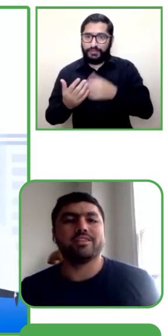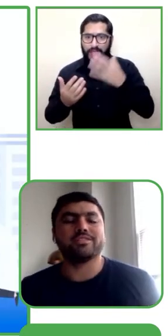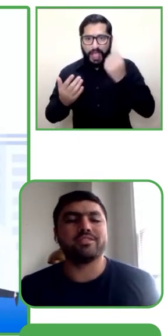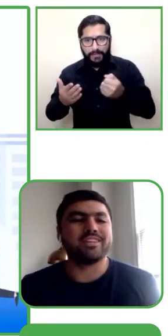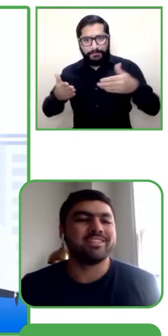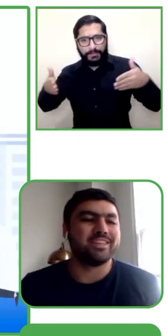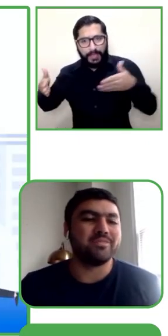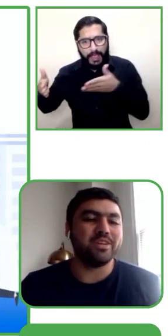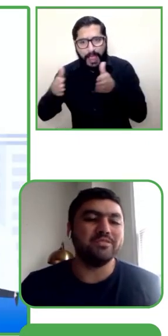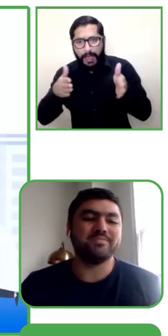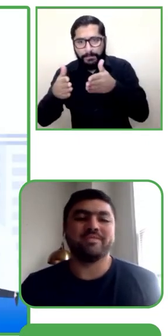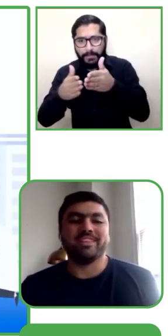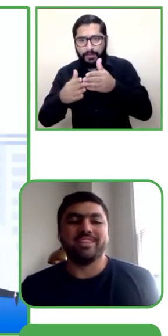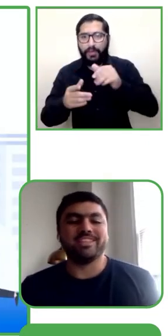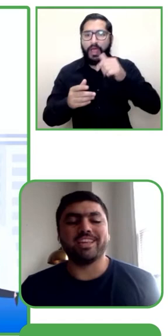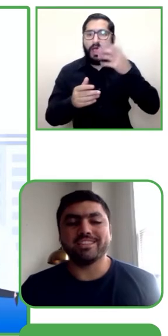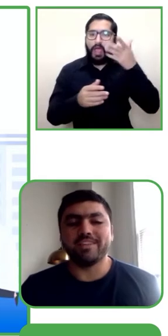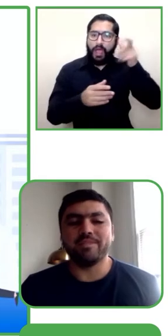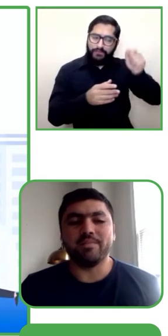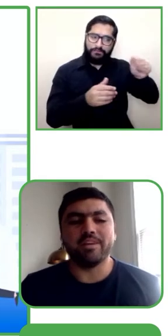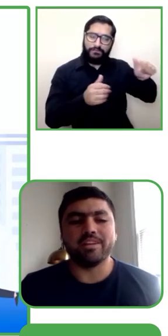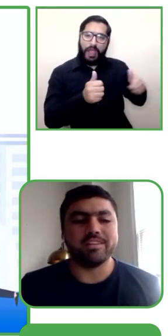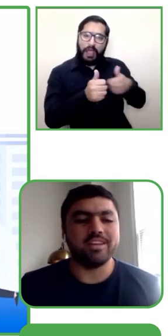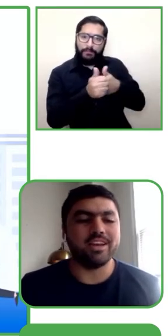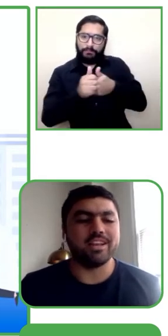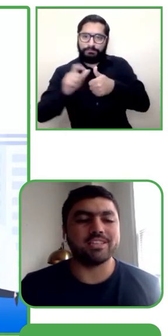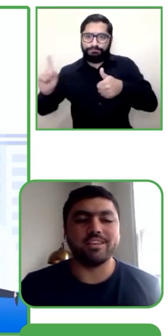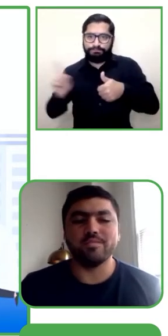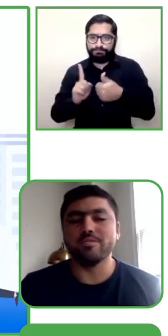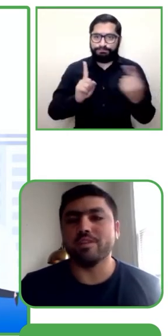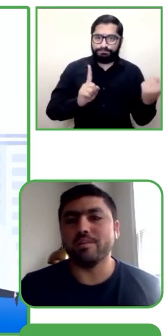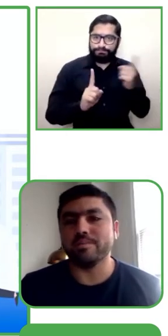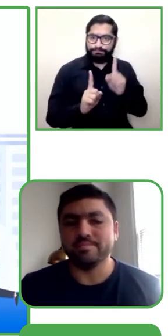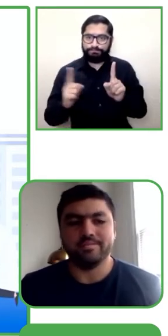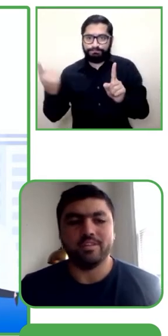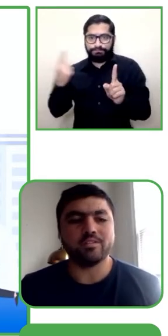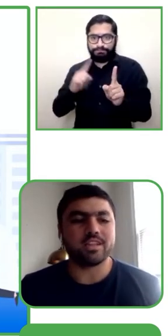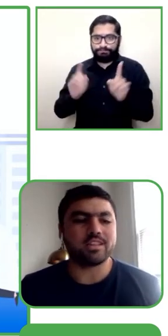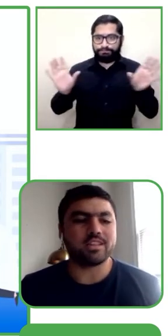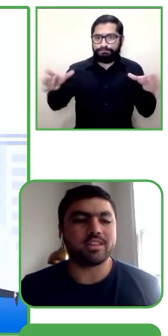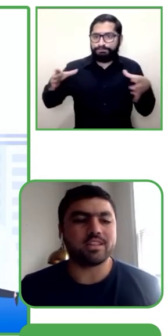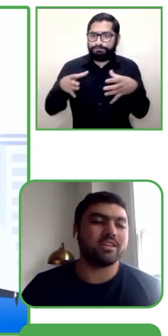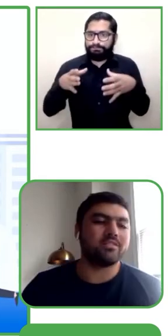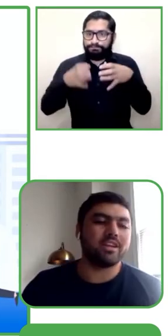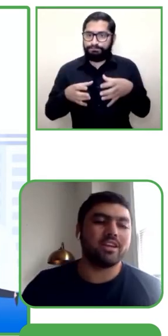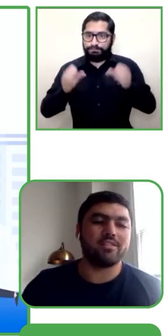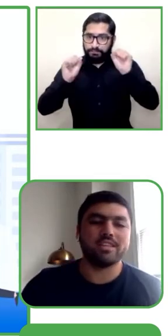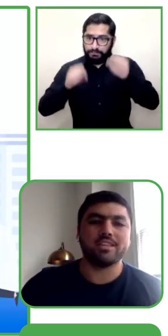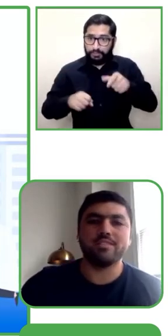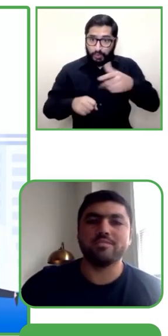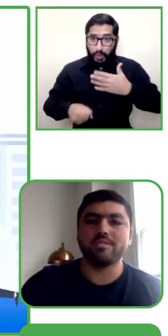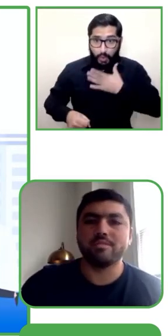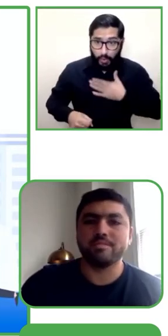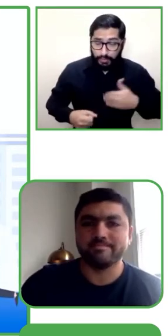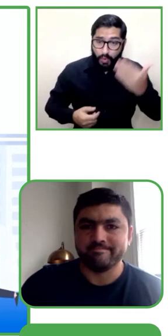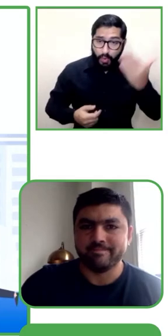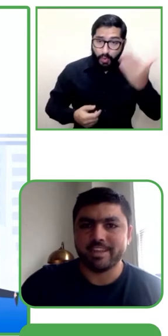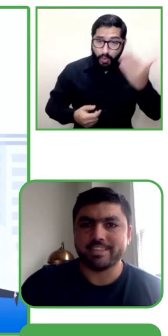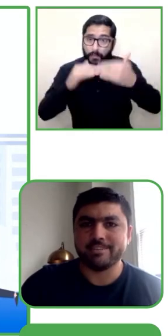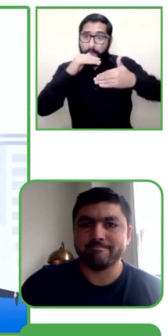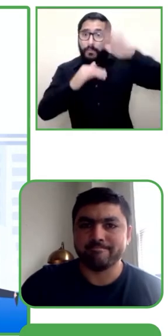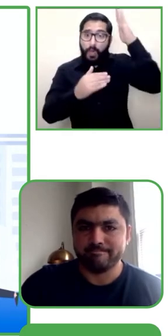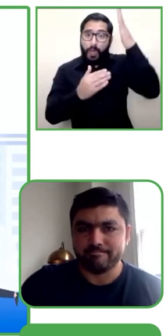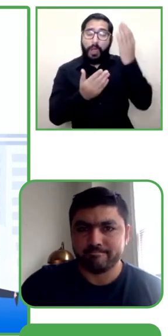Y con eso termino. Y si quieren saber más pueden ir a lazarillo.app o contactarme directamente con rene.lazarillo.app.